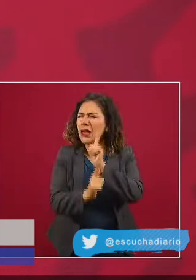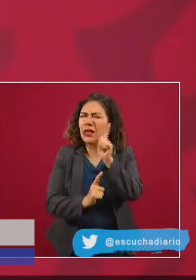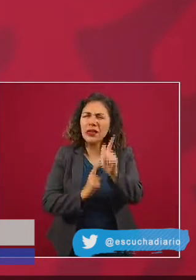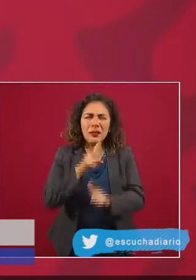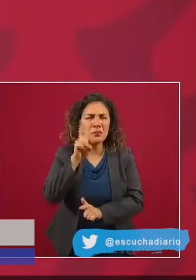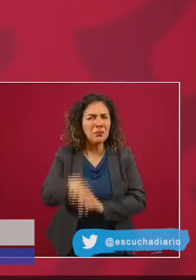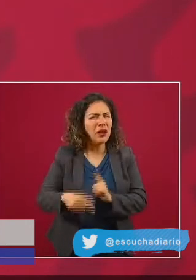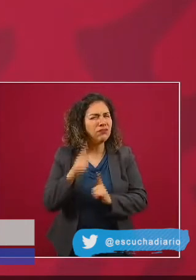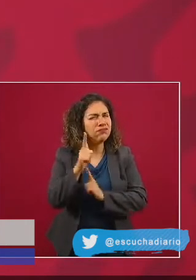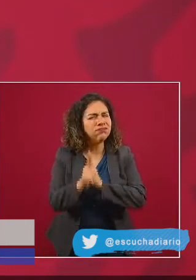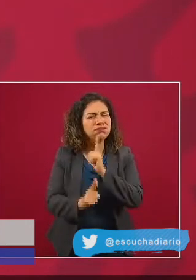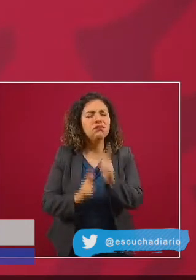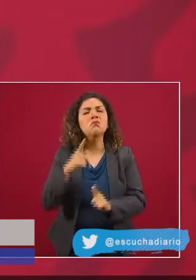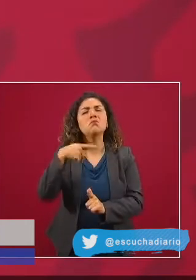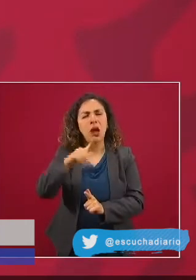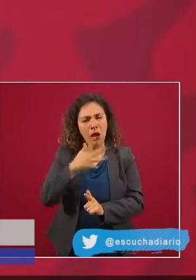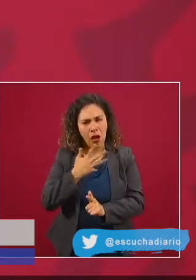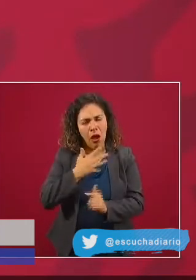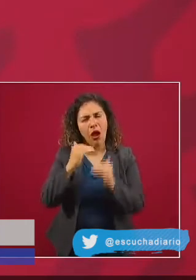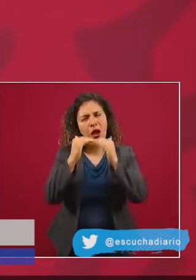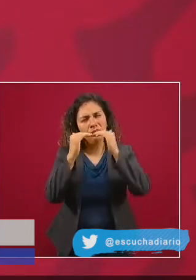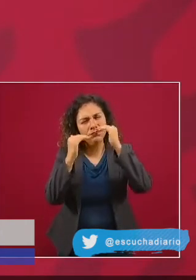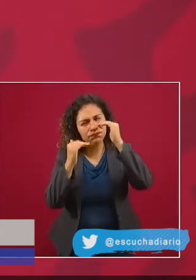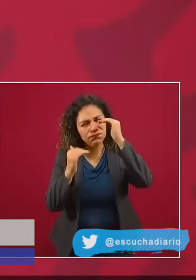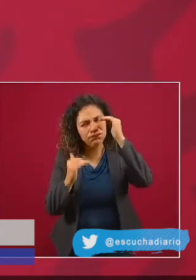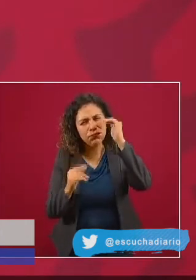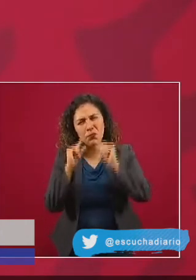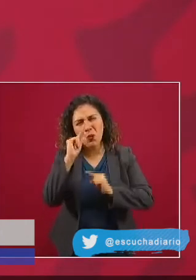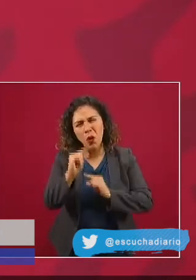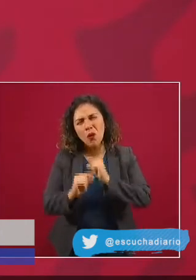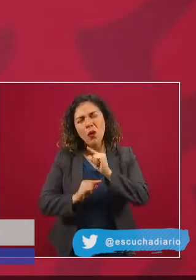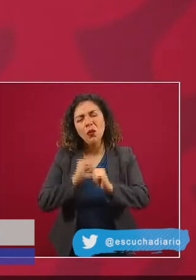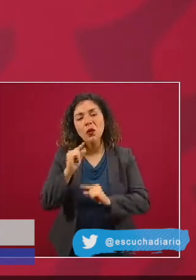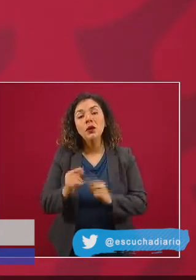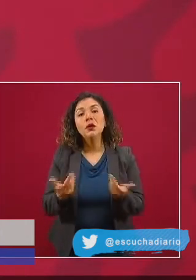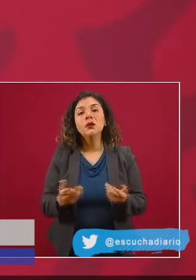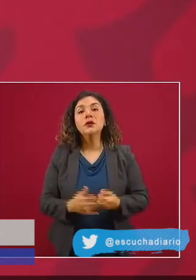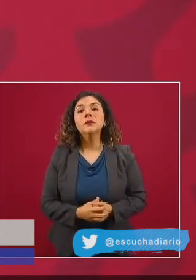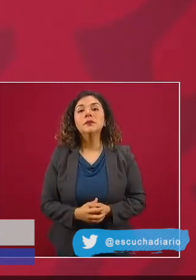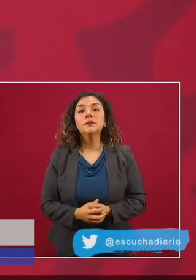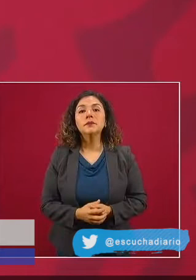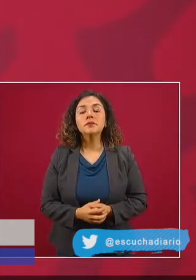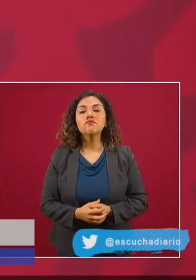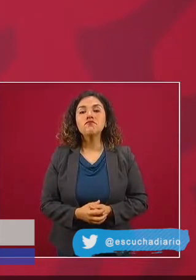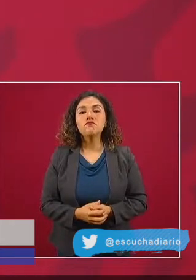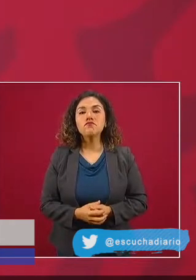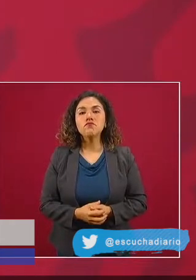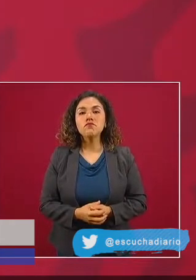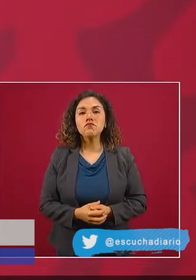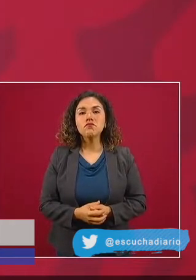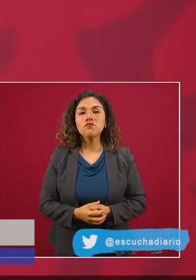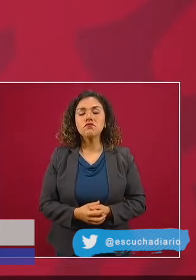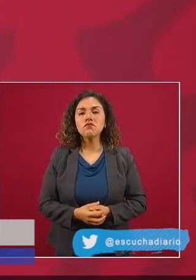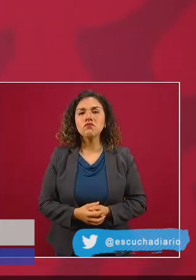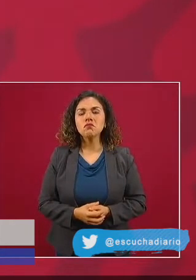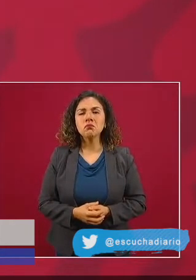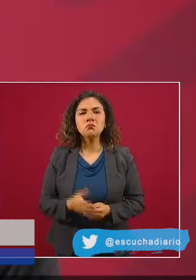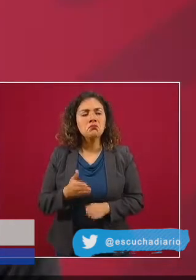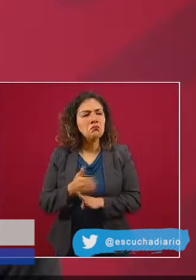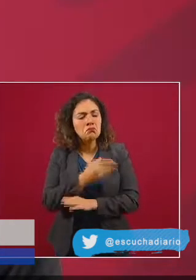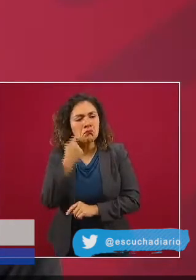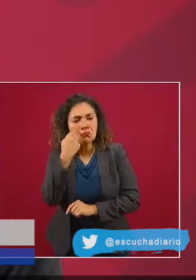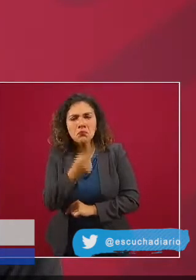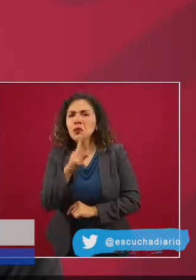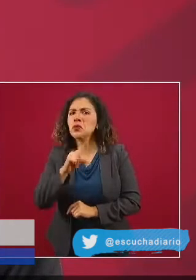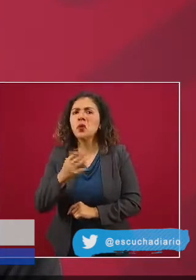A pesar de que el continente americano es el epicentro de la enfermedad Por su parte, el titular de la Secretaría de Salud, Jorge Alcocer Menciona que